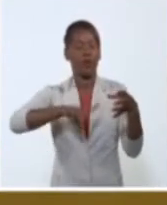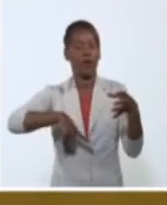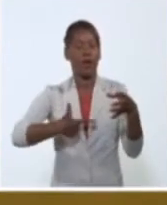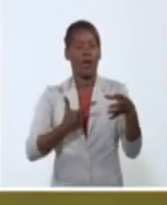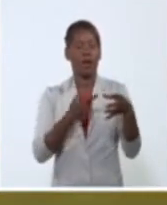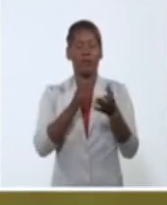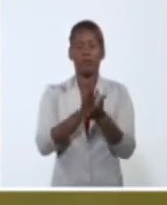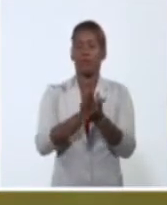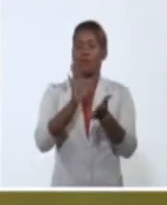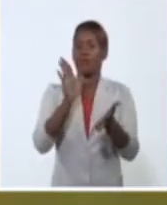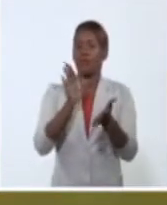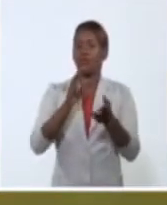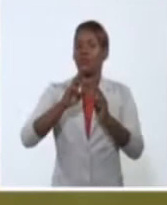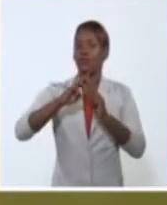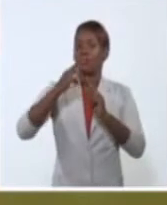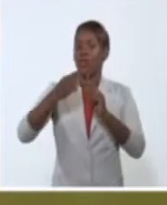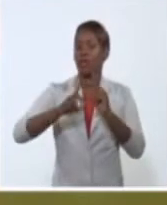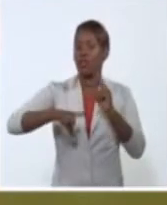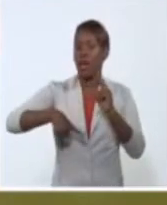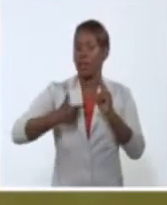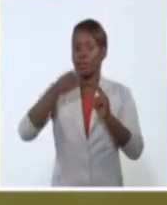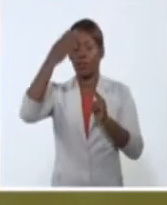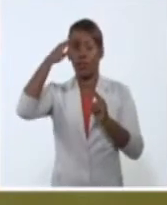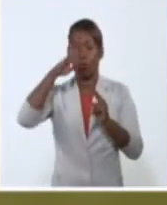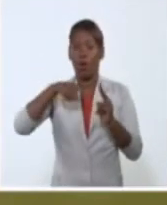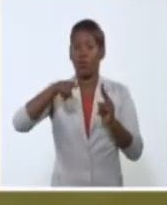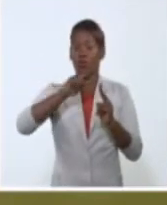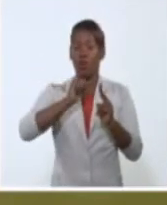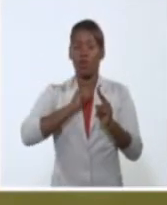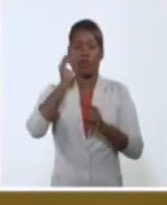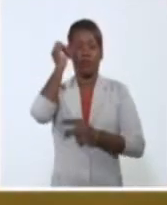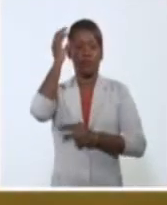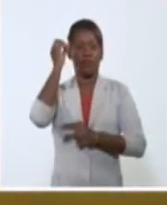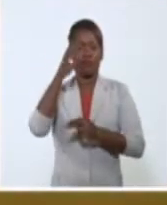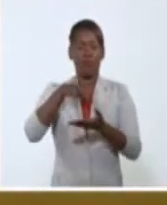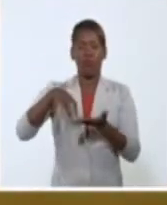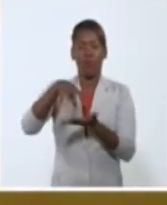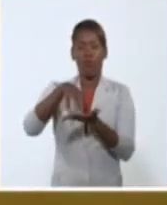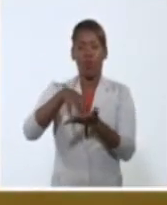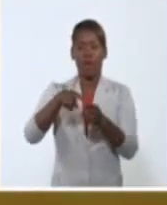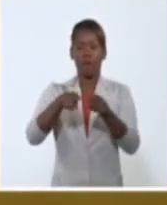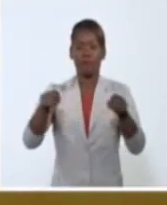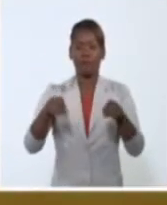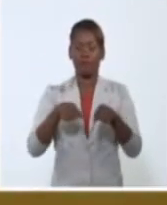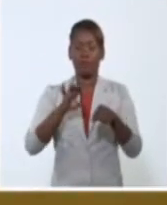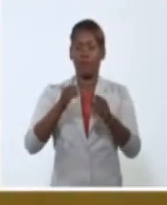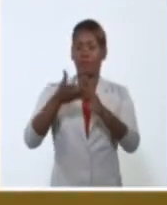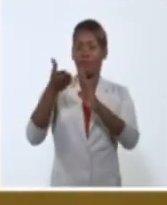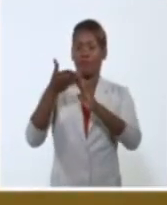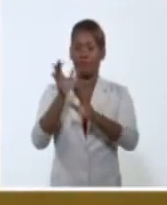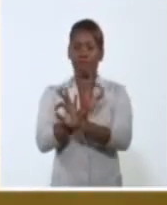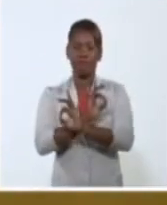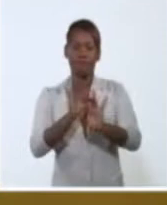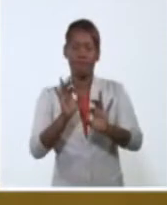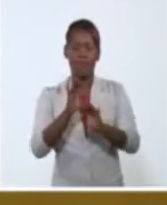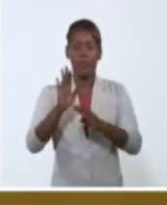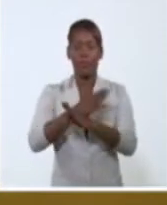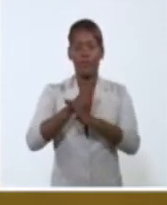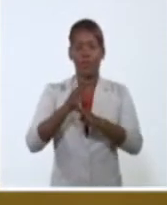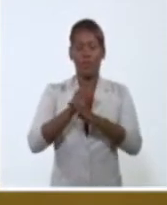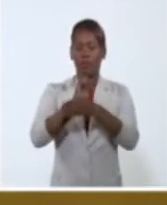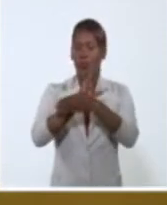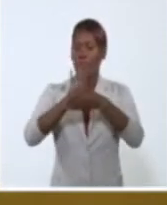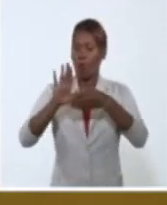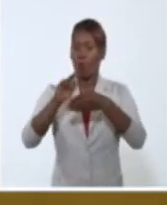la comunidad artística cubana y el renovado interés de propiciar espacios de confluencia popular e interacción con lenguajes contemporáneos, queda